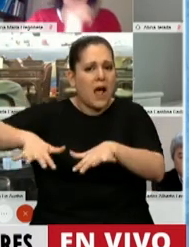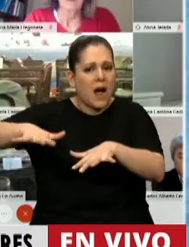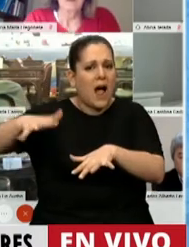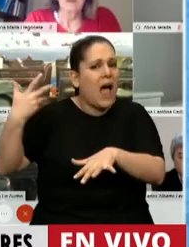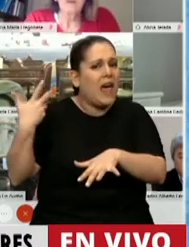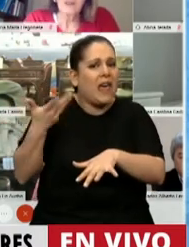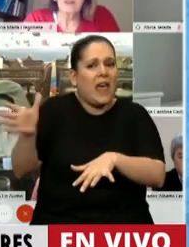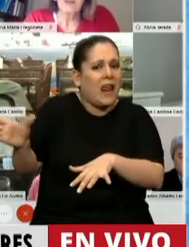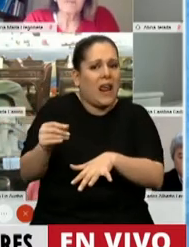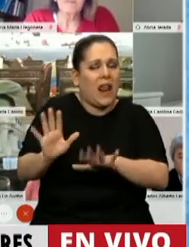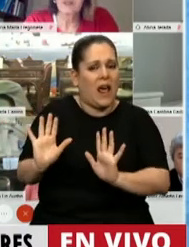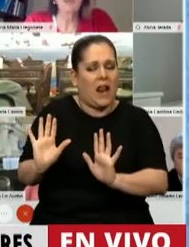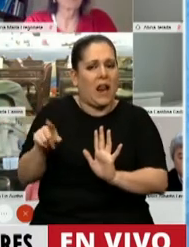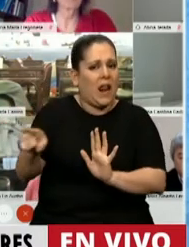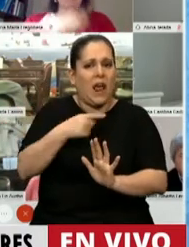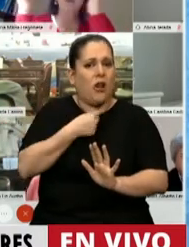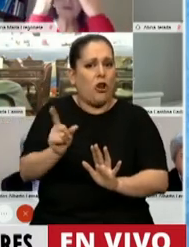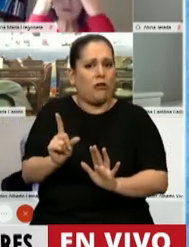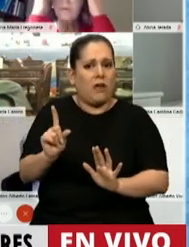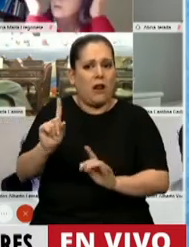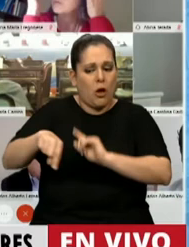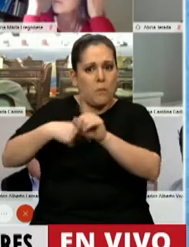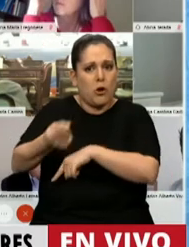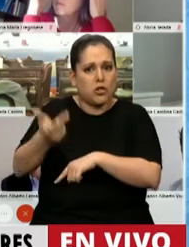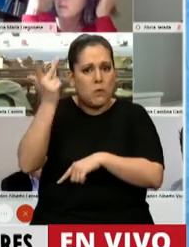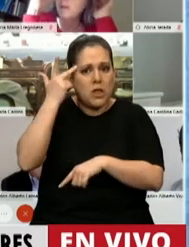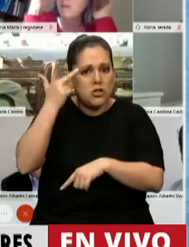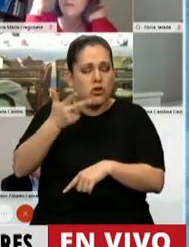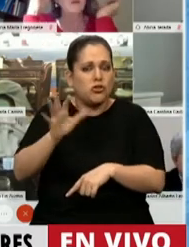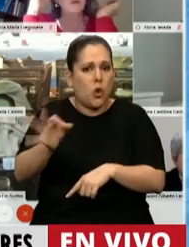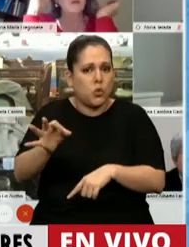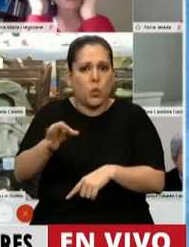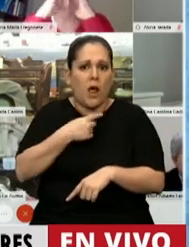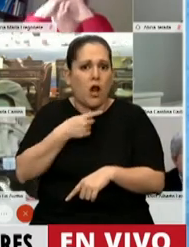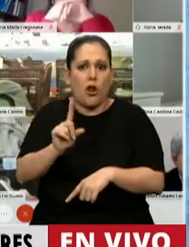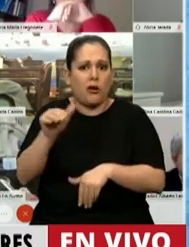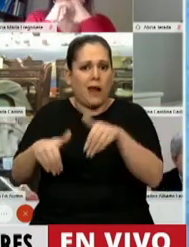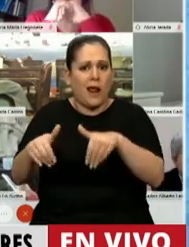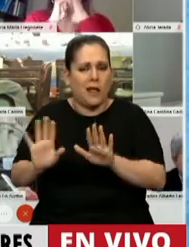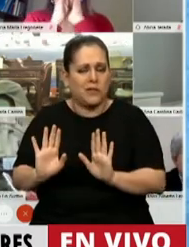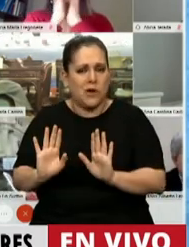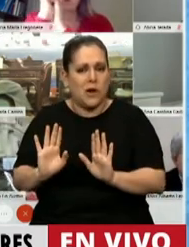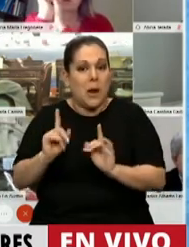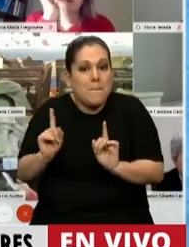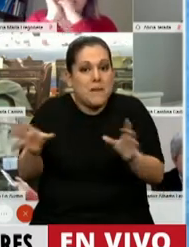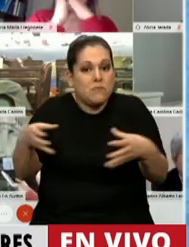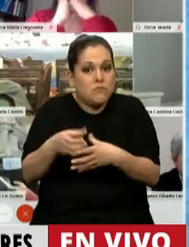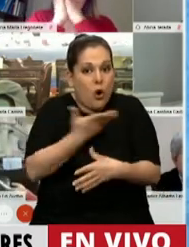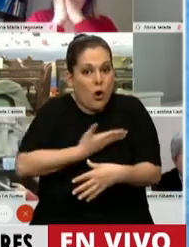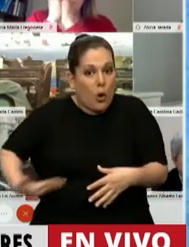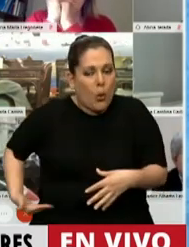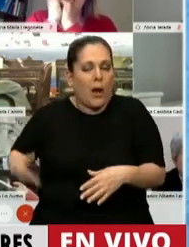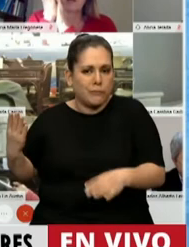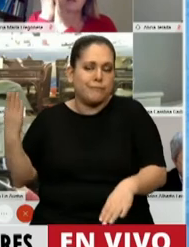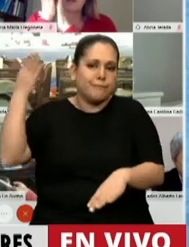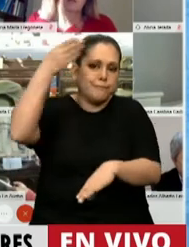esa huelga general se ha impuesto que haya una elección el próximo 18 de octubre. Sin embargo, ya han viajado funcionarios de ese gobierno a